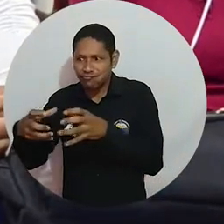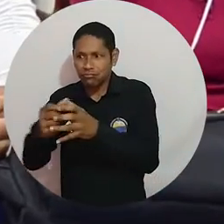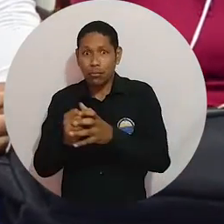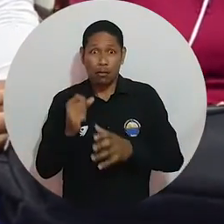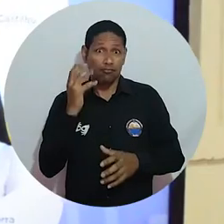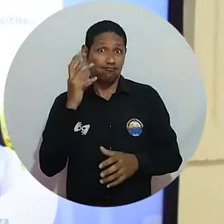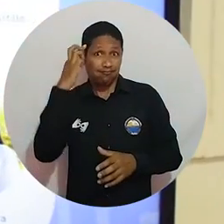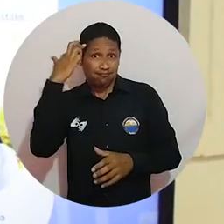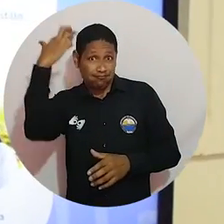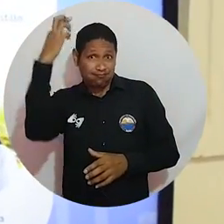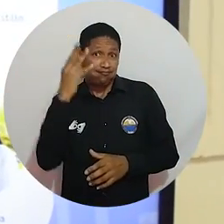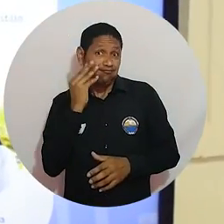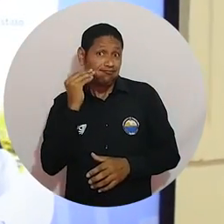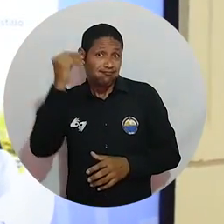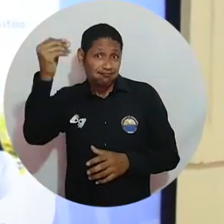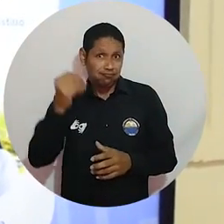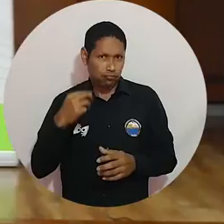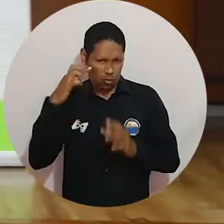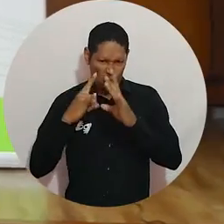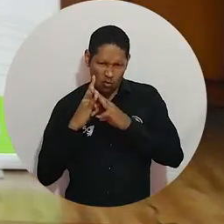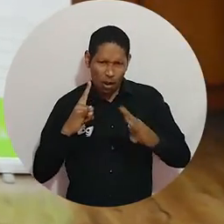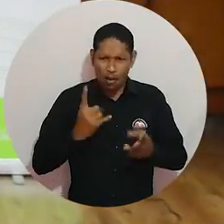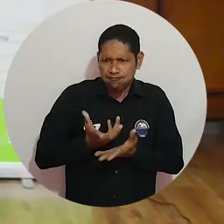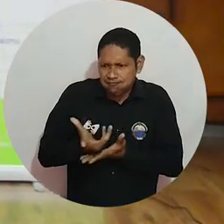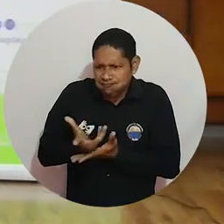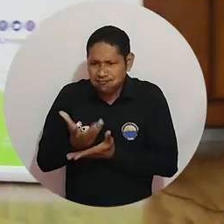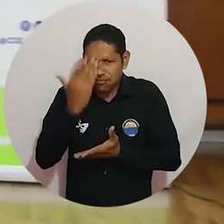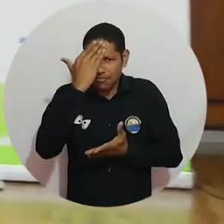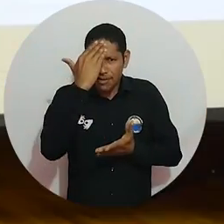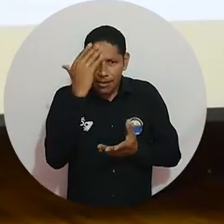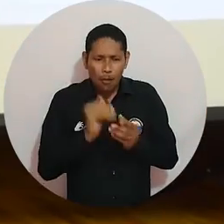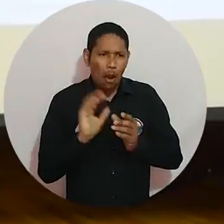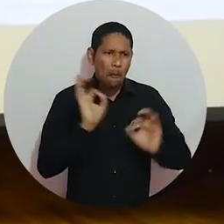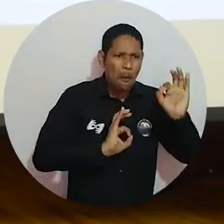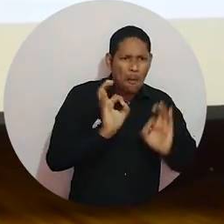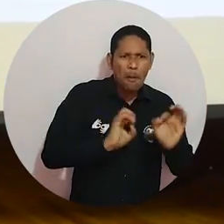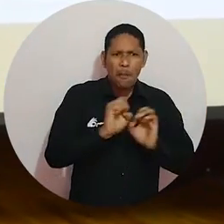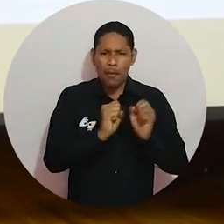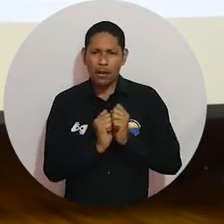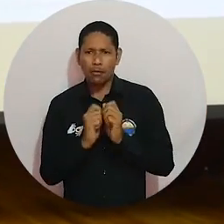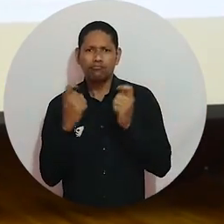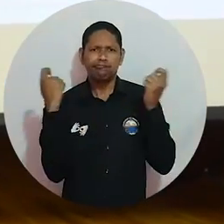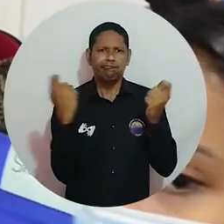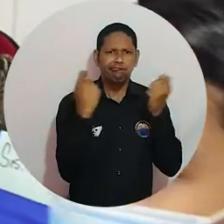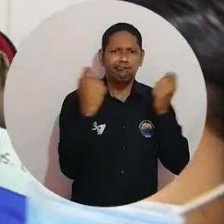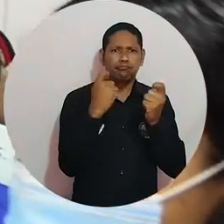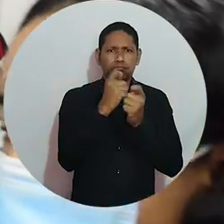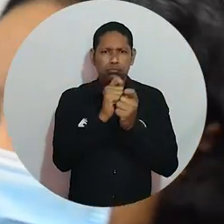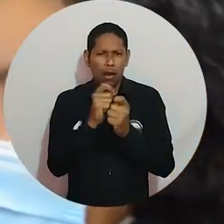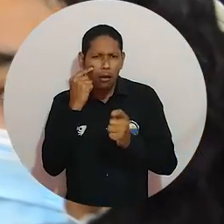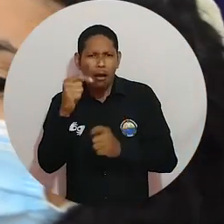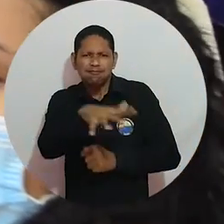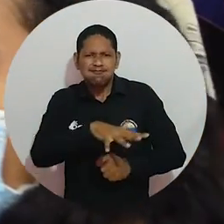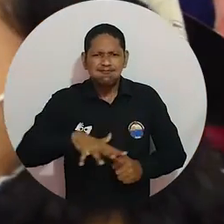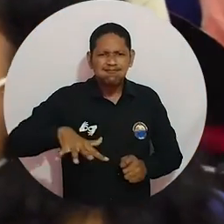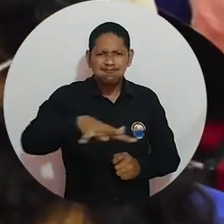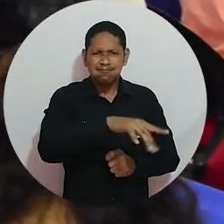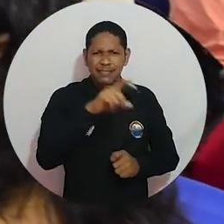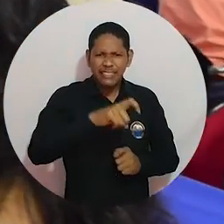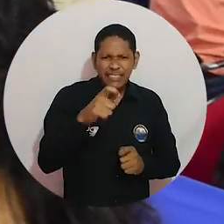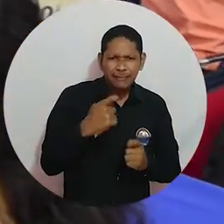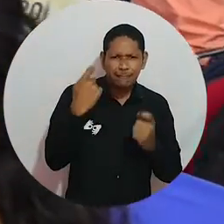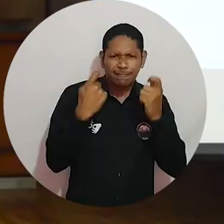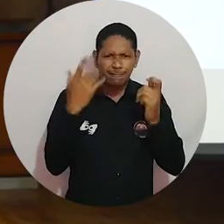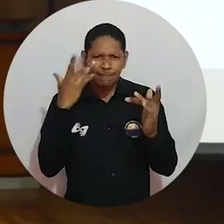con el acompañamiento de profesionales y expertos de Unimagdalena y que ahora ya saben sobre composición del mercado, diseño de una propuesta de valor